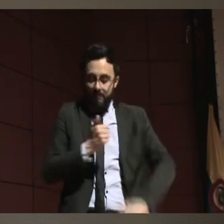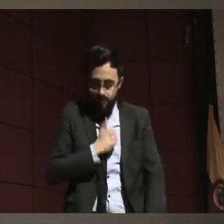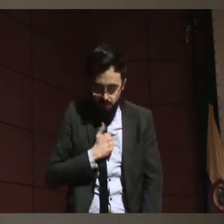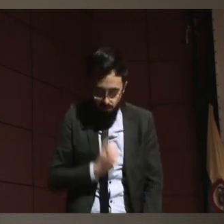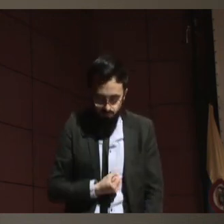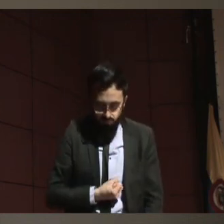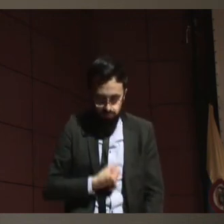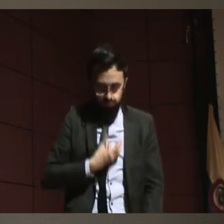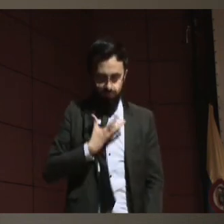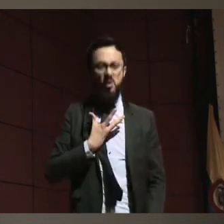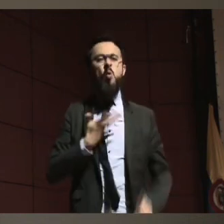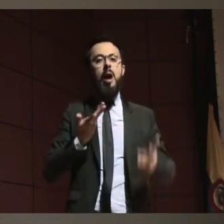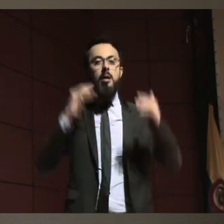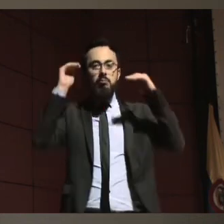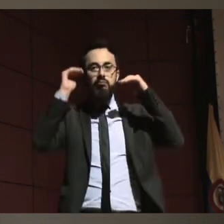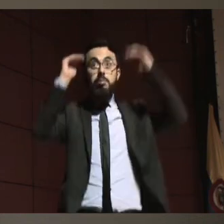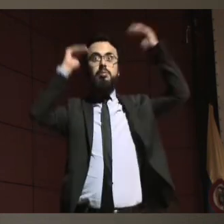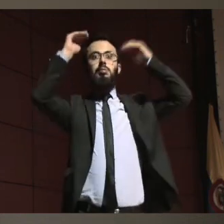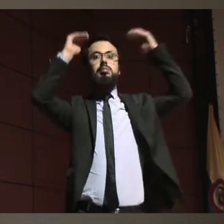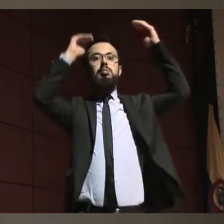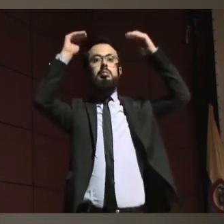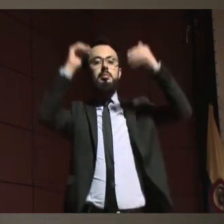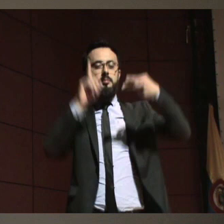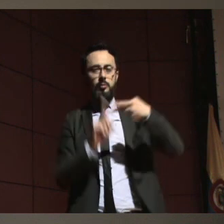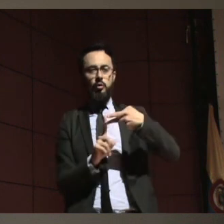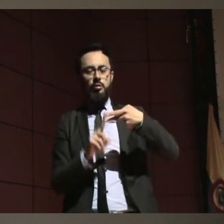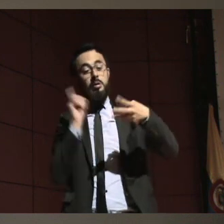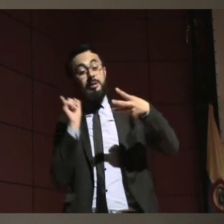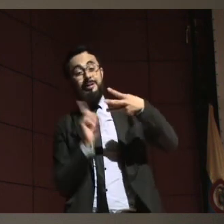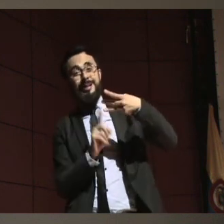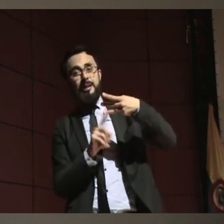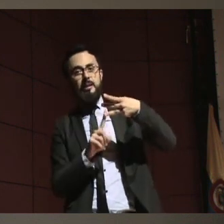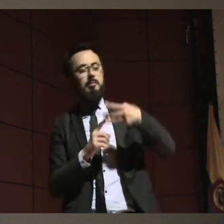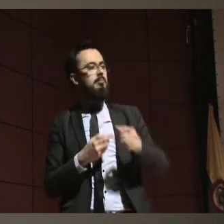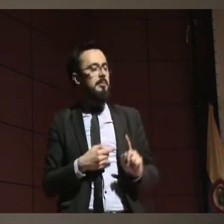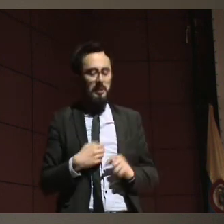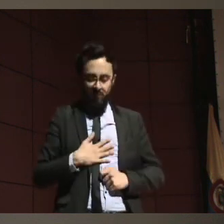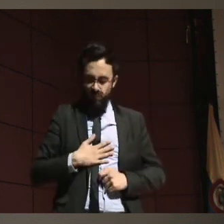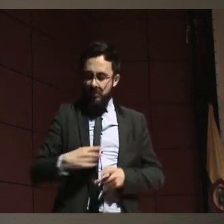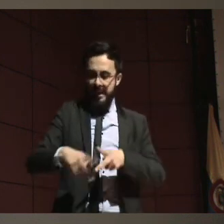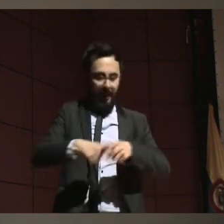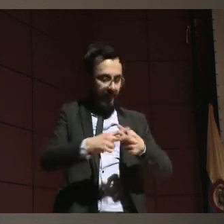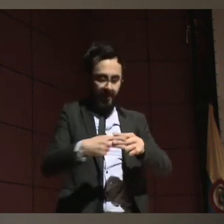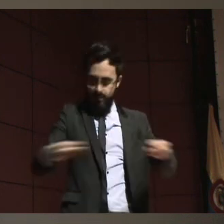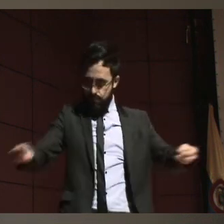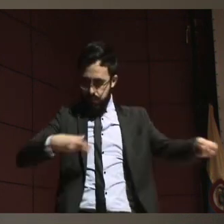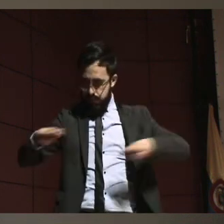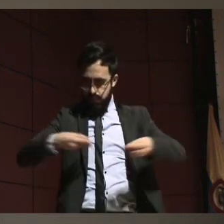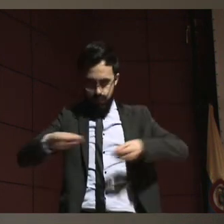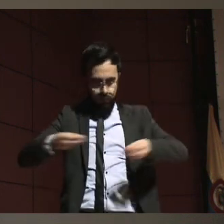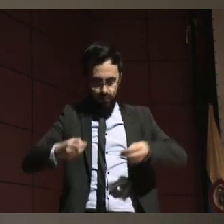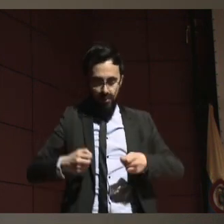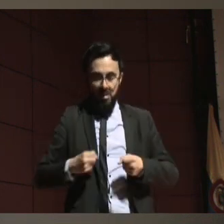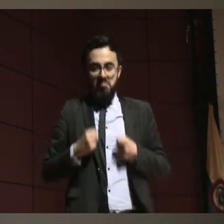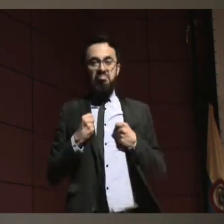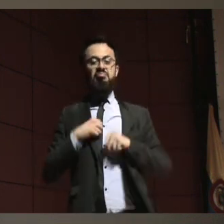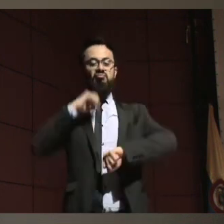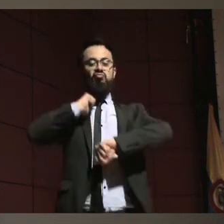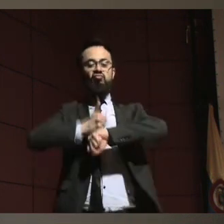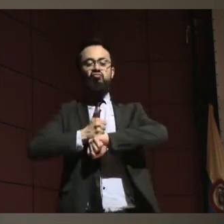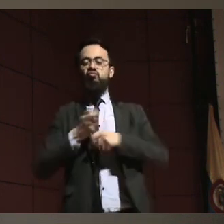para que finalmente se termine en la gerencia de la propia vida. Quiero decirles que